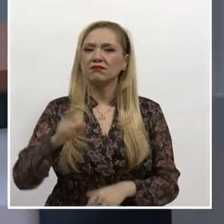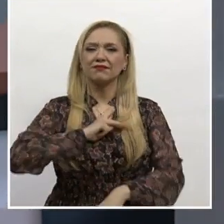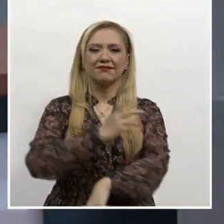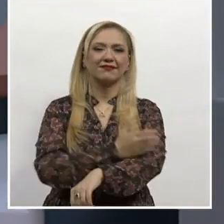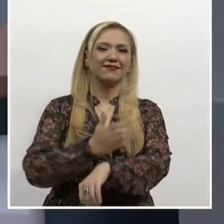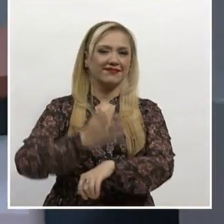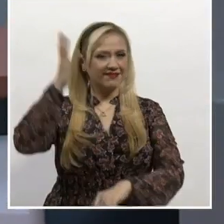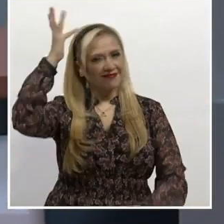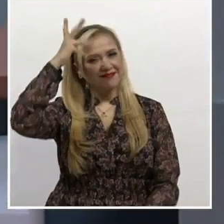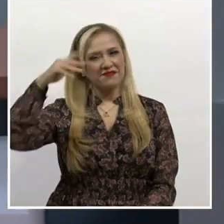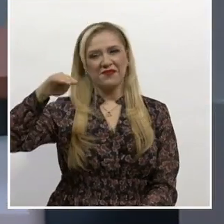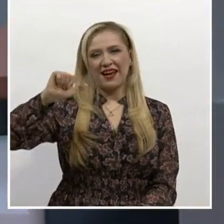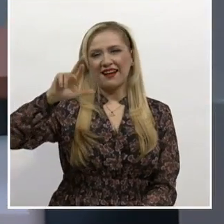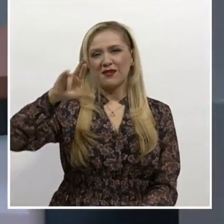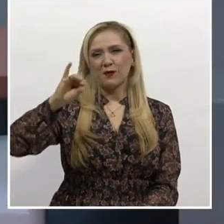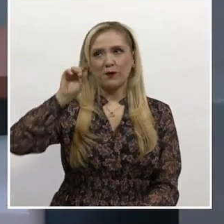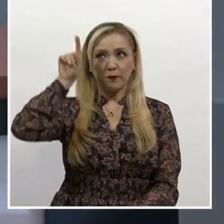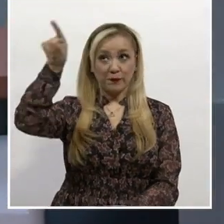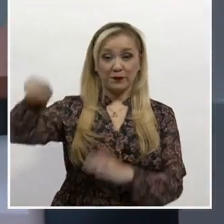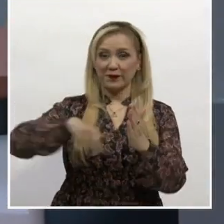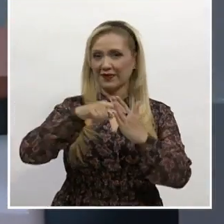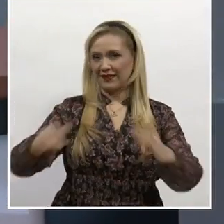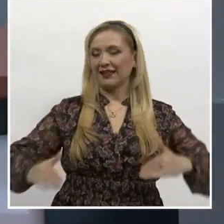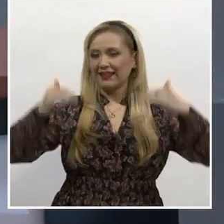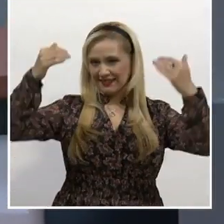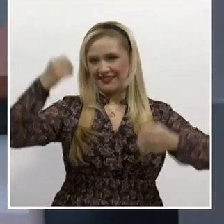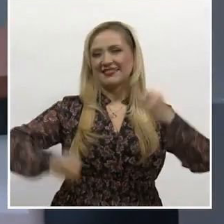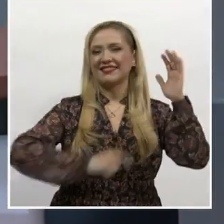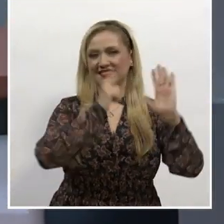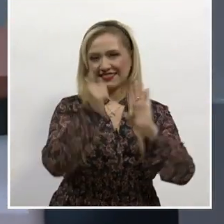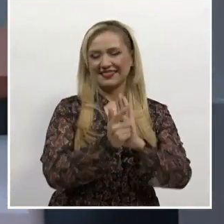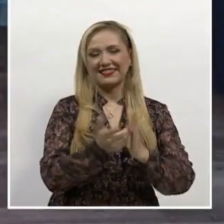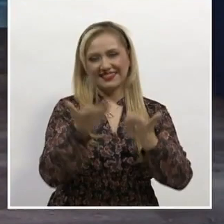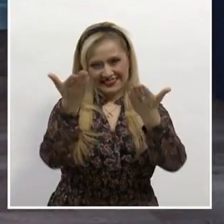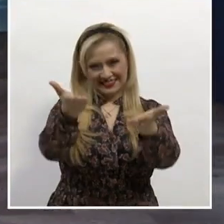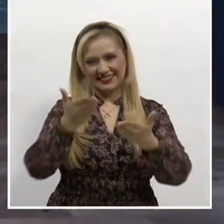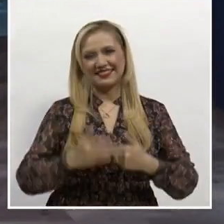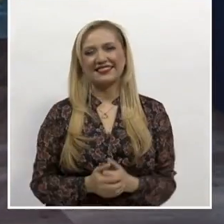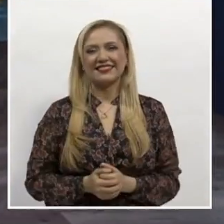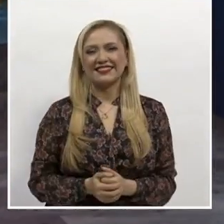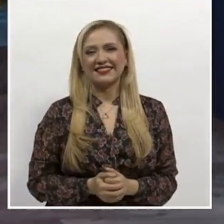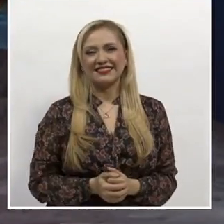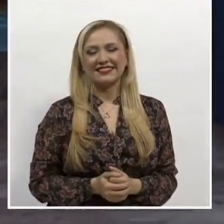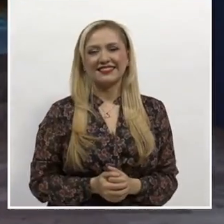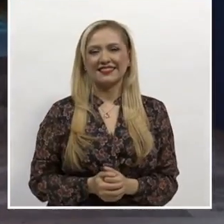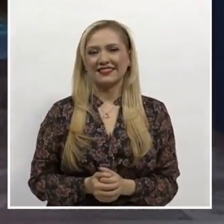compañero Mario López Peña desde el edificio sede en Pino Suárez II. Adelante, Mario, por favor.